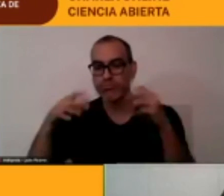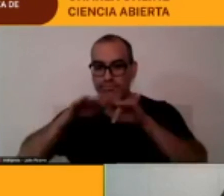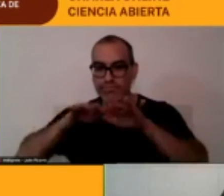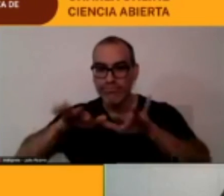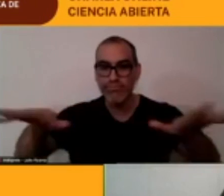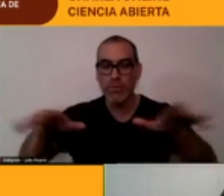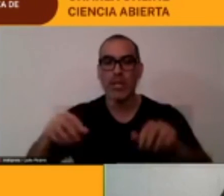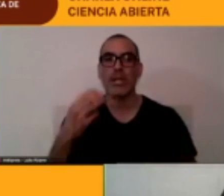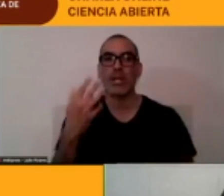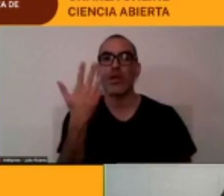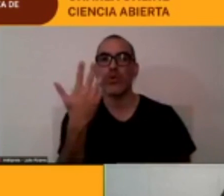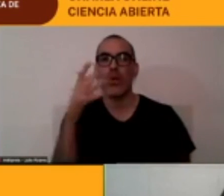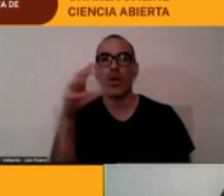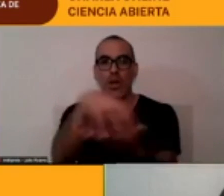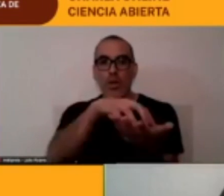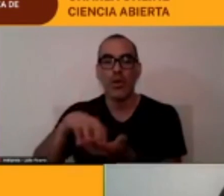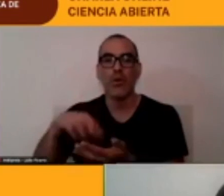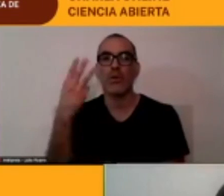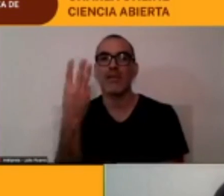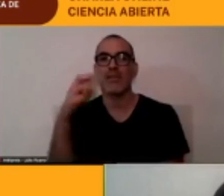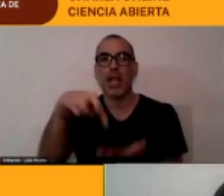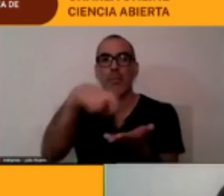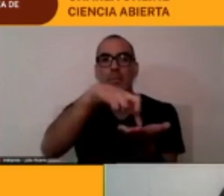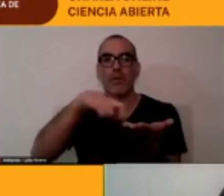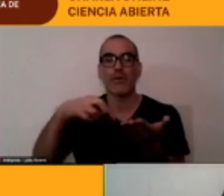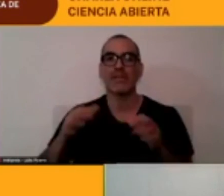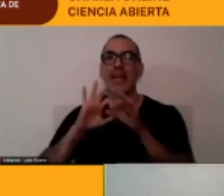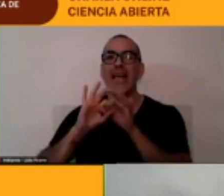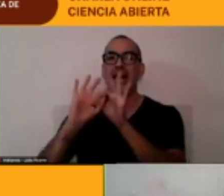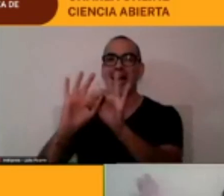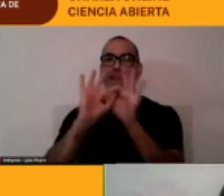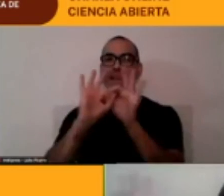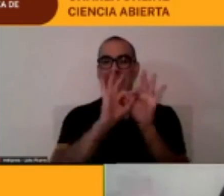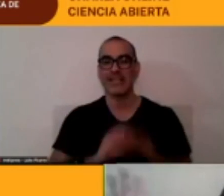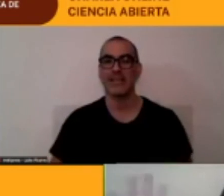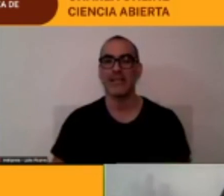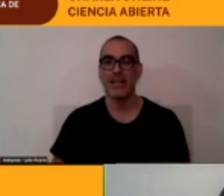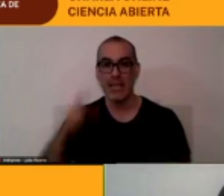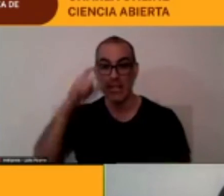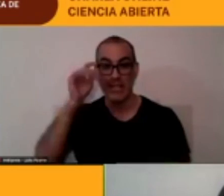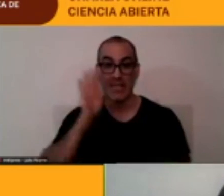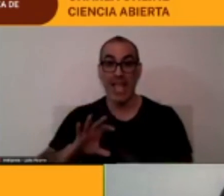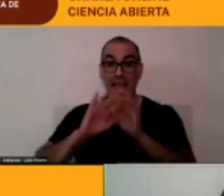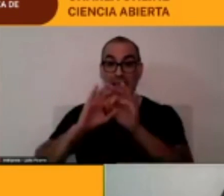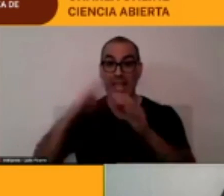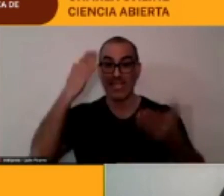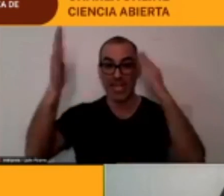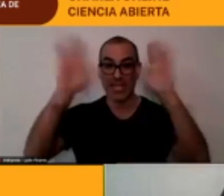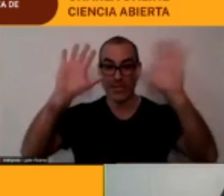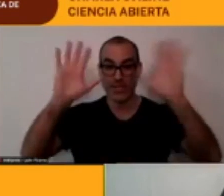así que muchas gracias muchas gracias adiós de Atacama